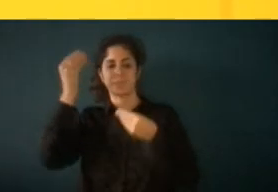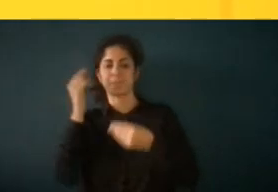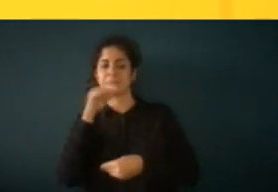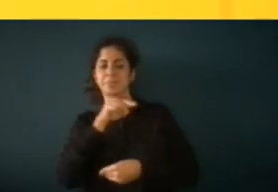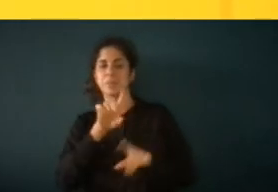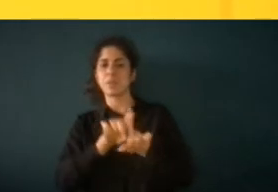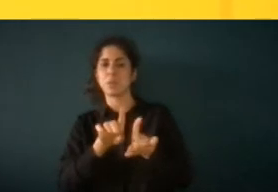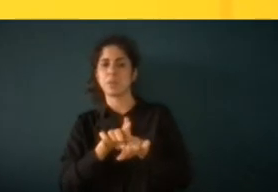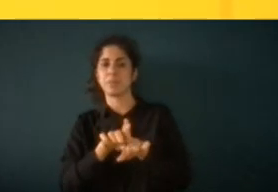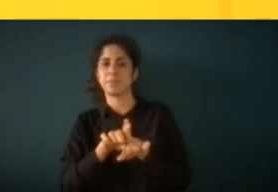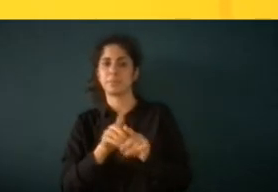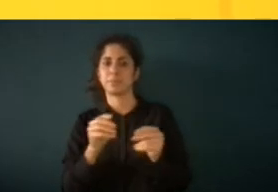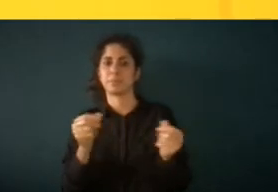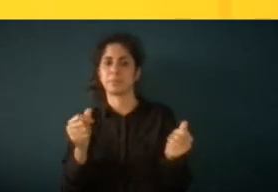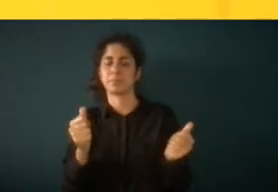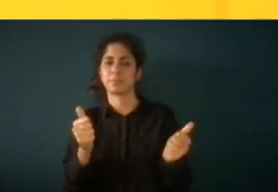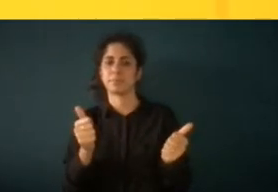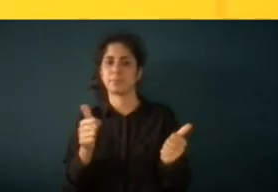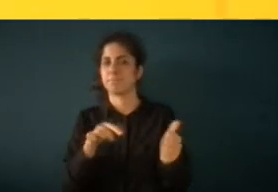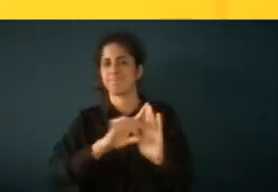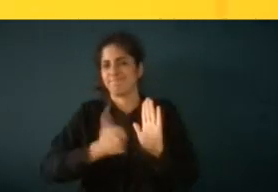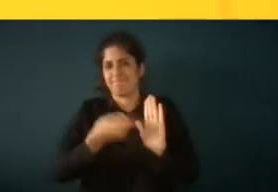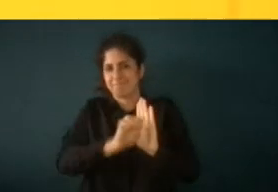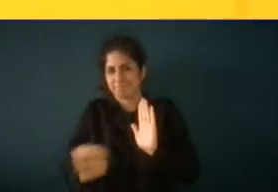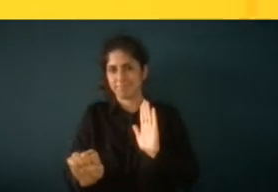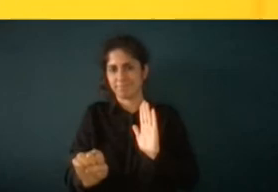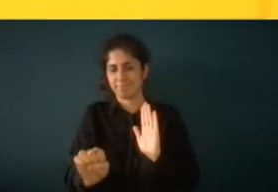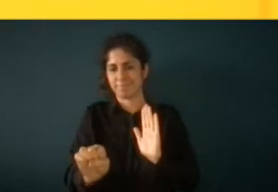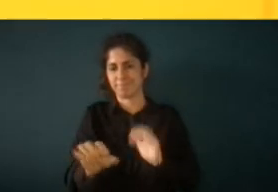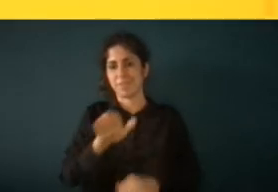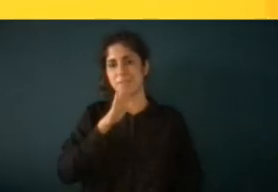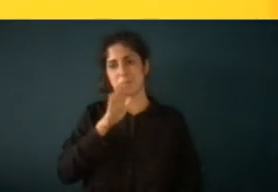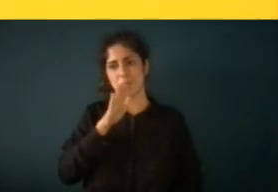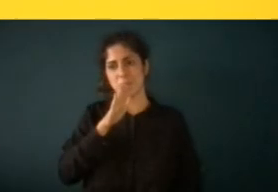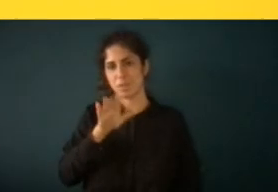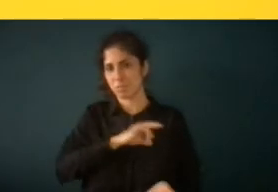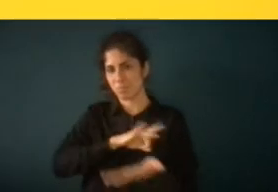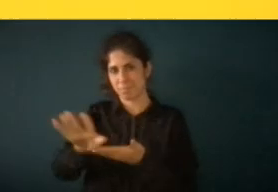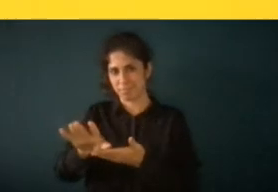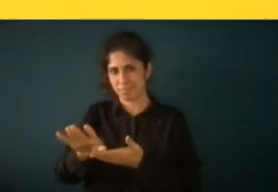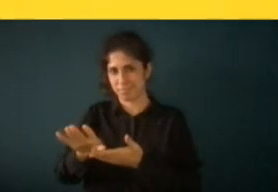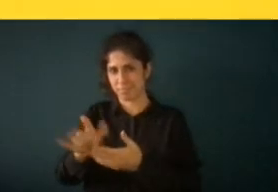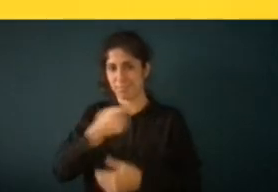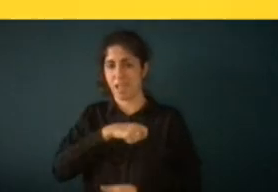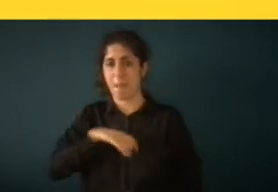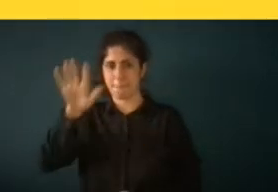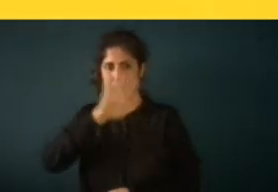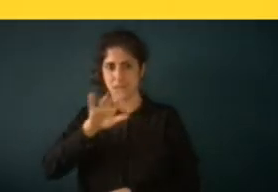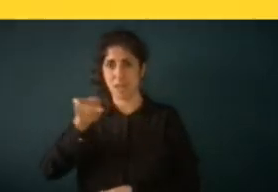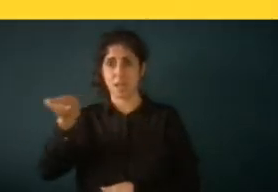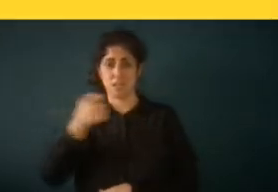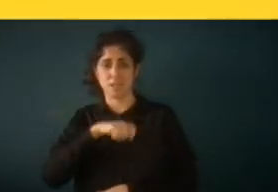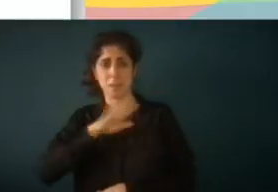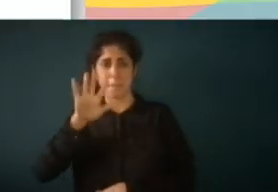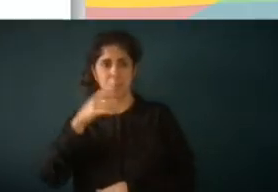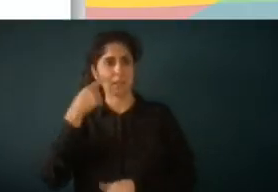como algo ilícito y por tanto la deportaron a España y España tampoco hizo nada por defender los derechos de esta mujer